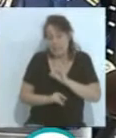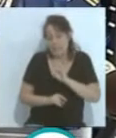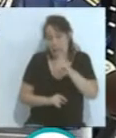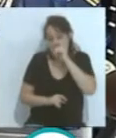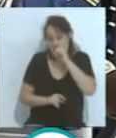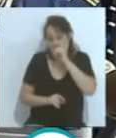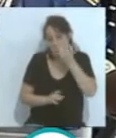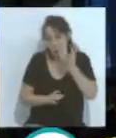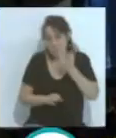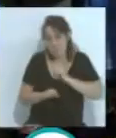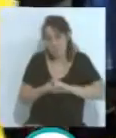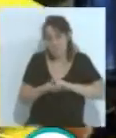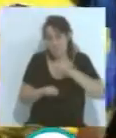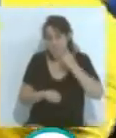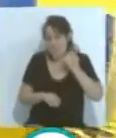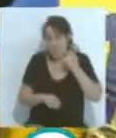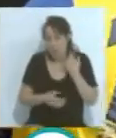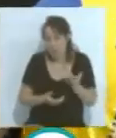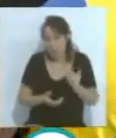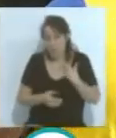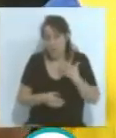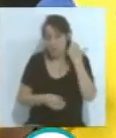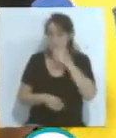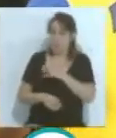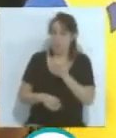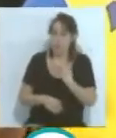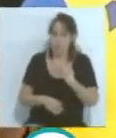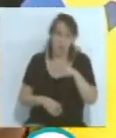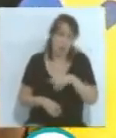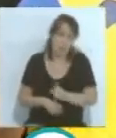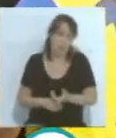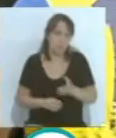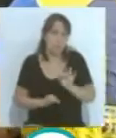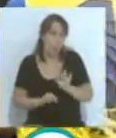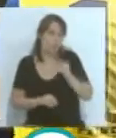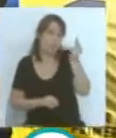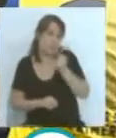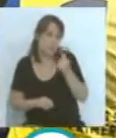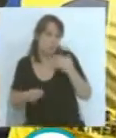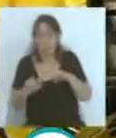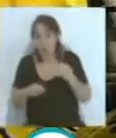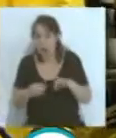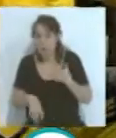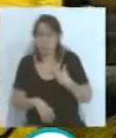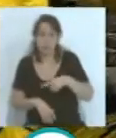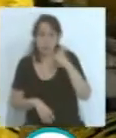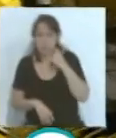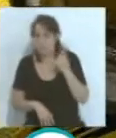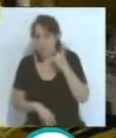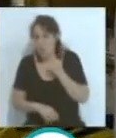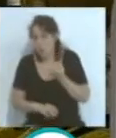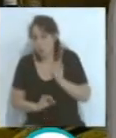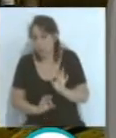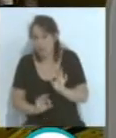es demasiado extravagante. No, hombre, es un diseño bastante normal y bastante clásico, pero yo es que soy